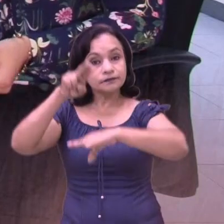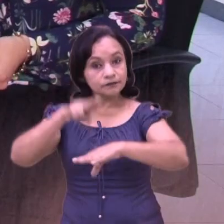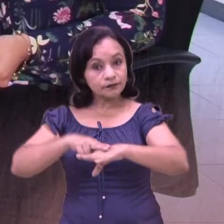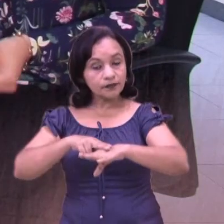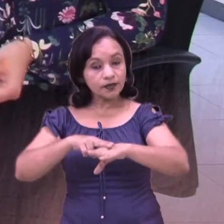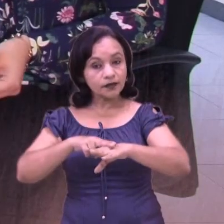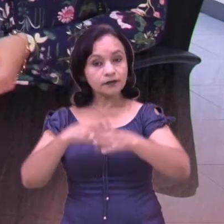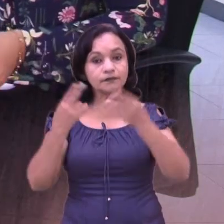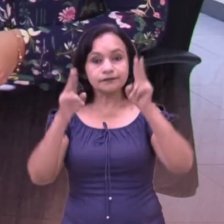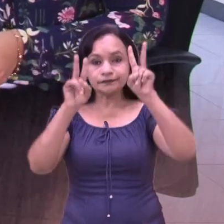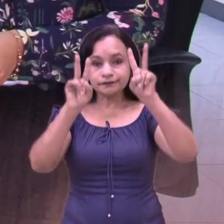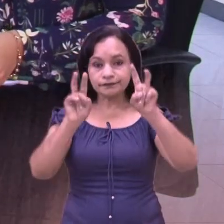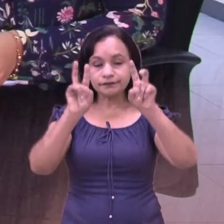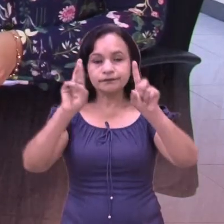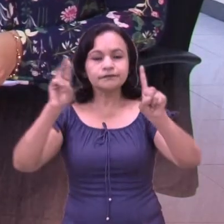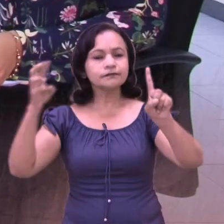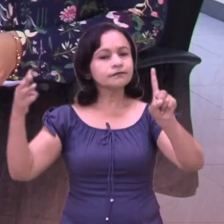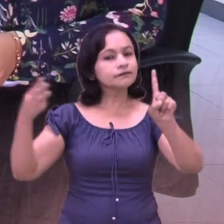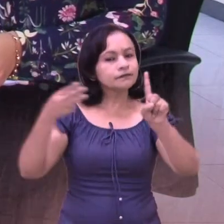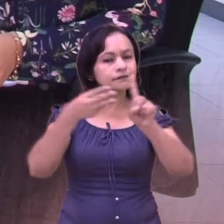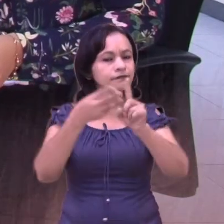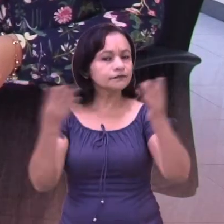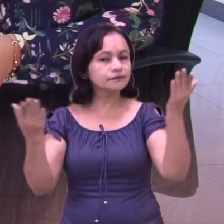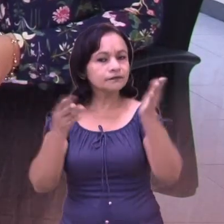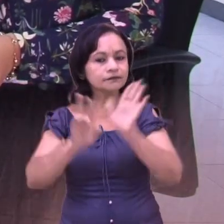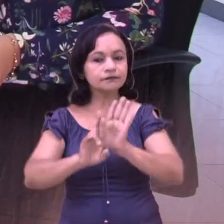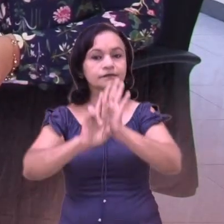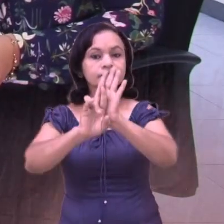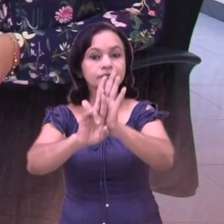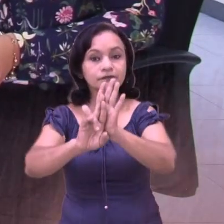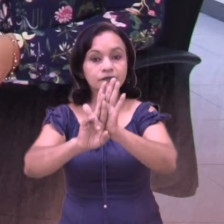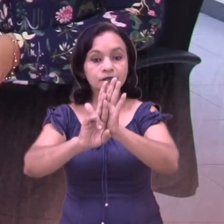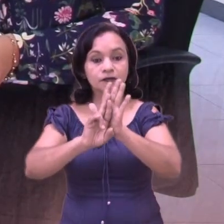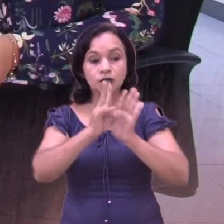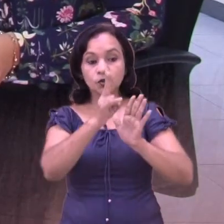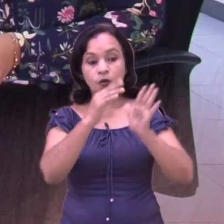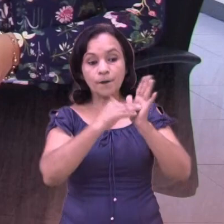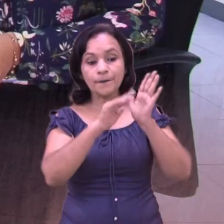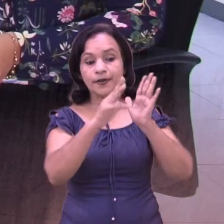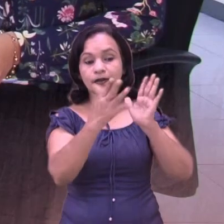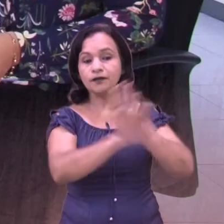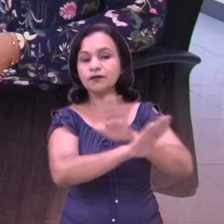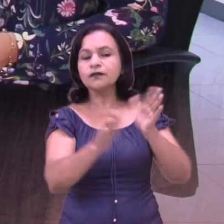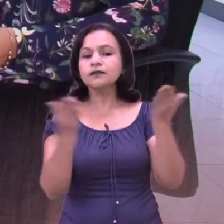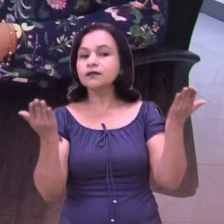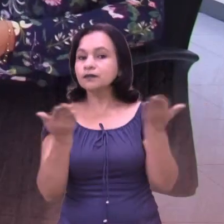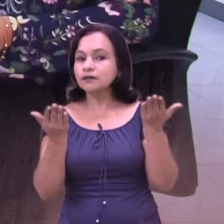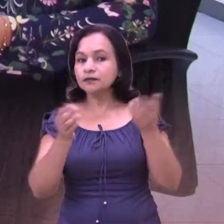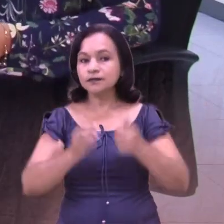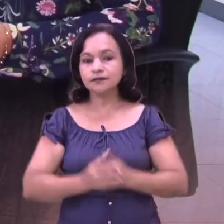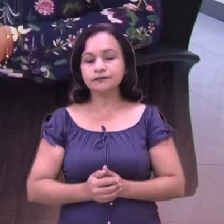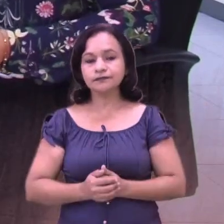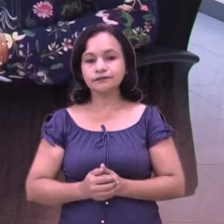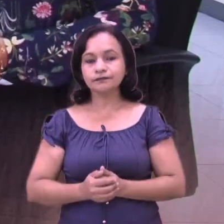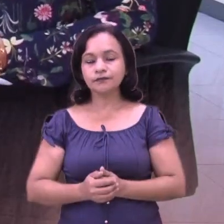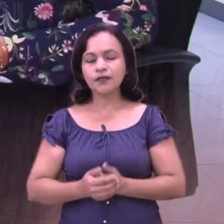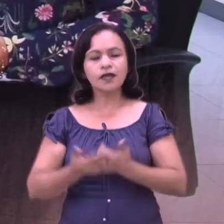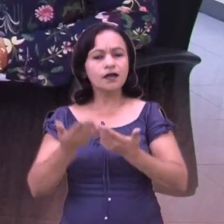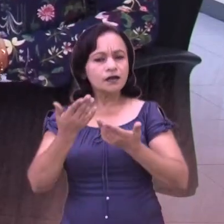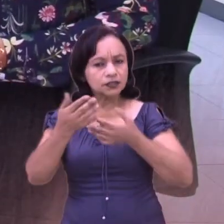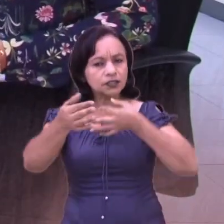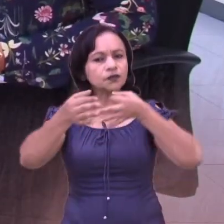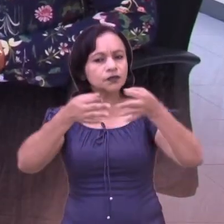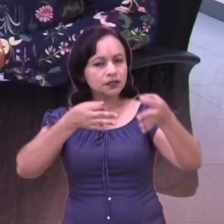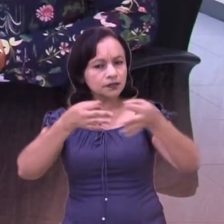nacional, pero también desde el ámbito regional. ¿Con qué resultados se culminaron en el 2019? Hacer un